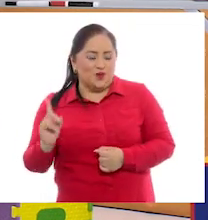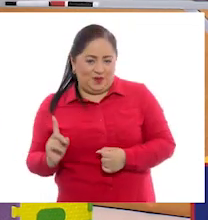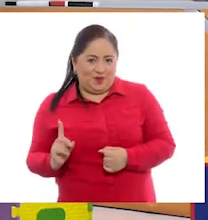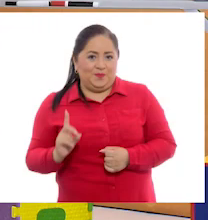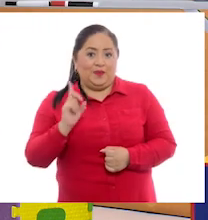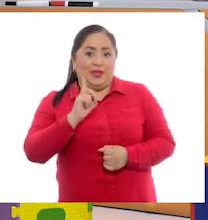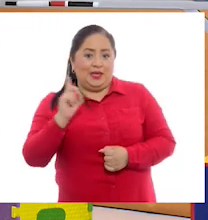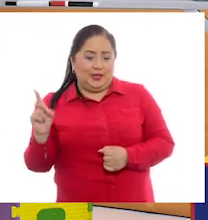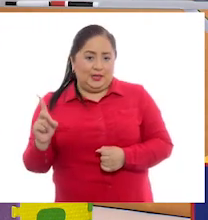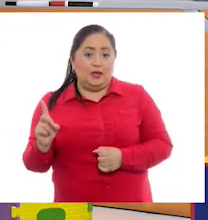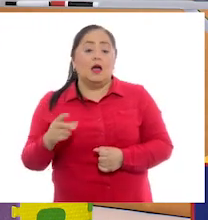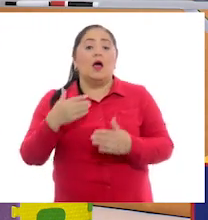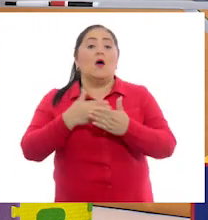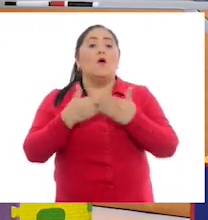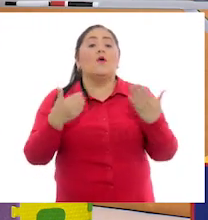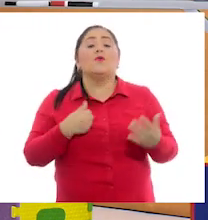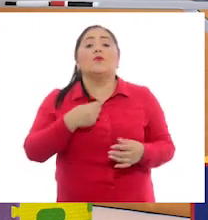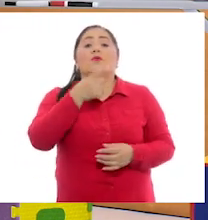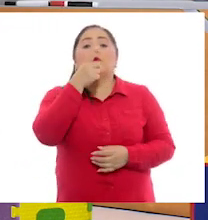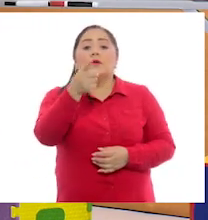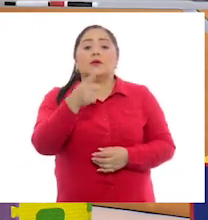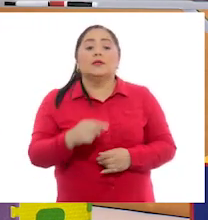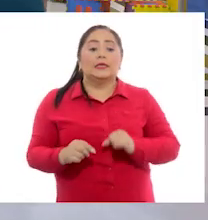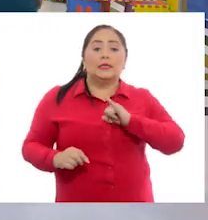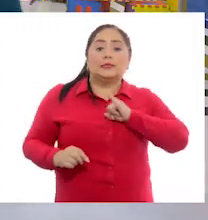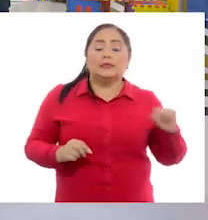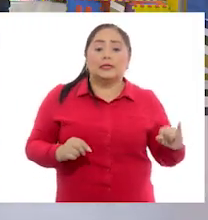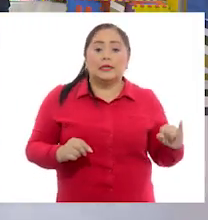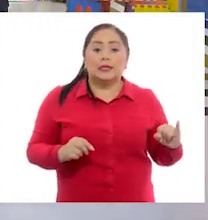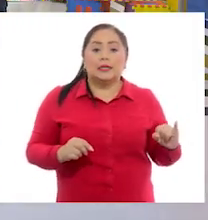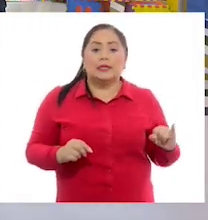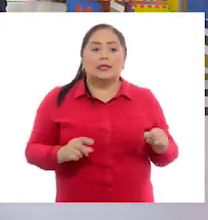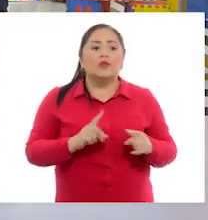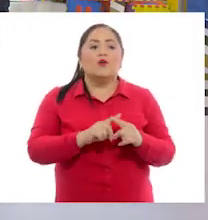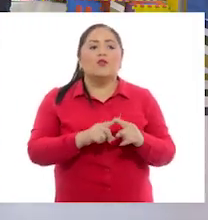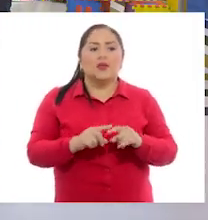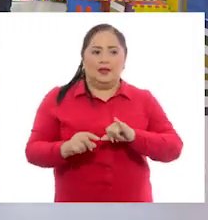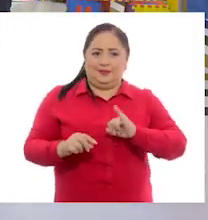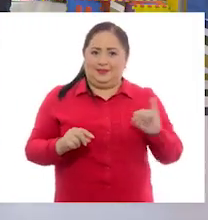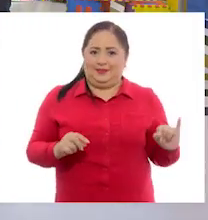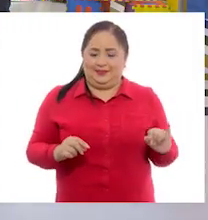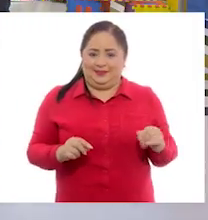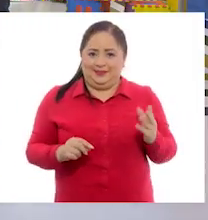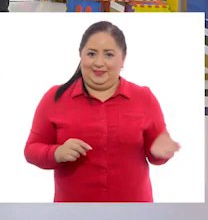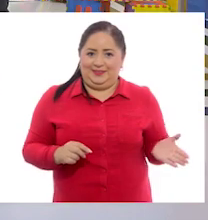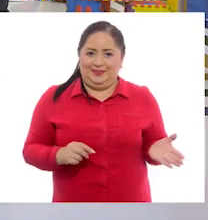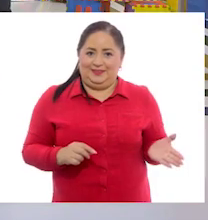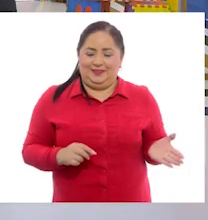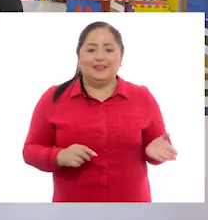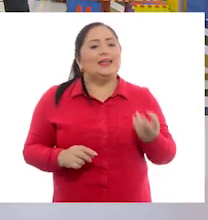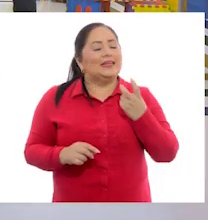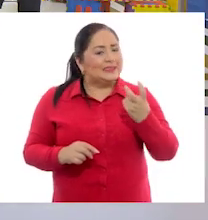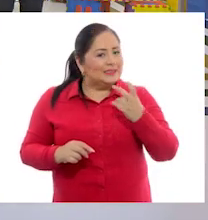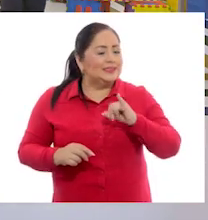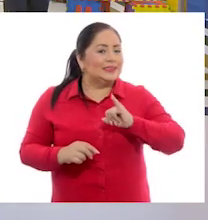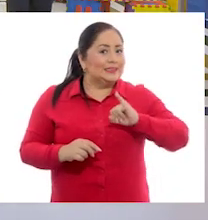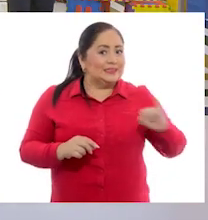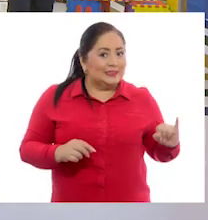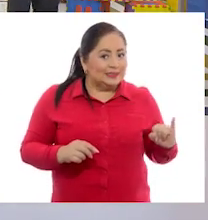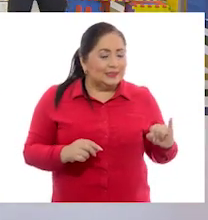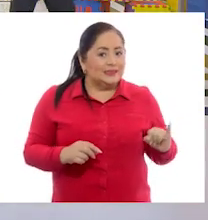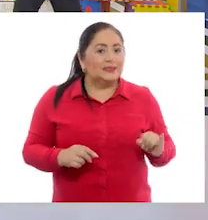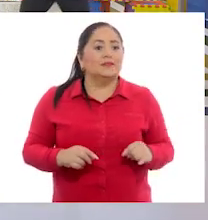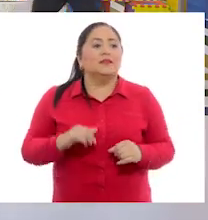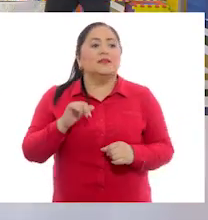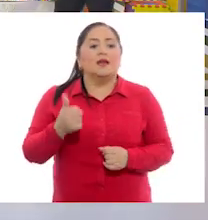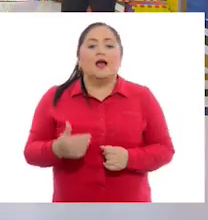Aquí estamos. yo les digo, colóquense a la izquierda del cubo, ¿dónde se colocarían? nos vamos del otro lado. Exactamente, Pili. ¿Y